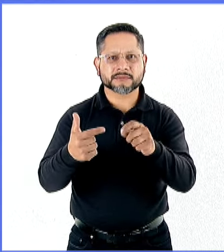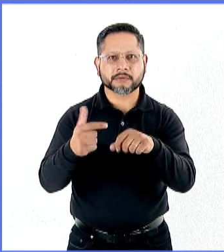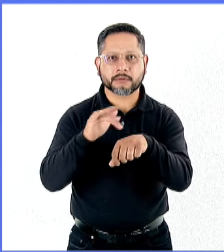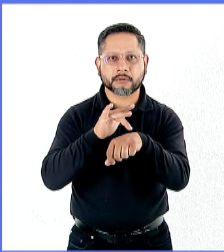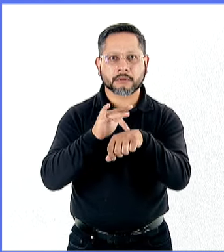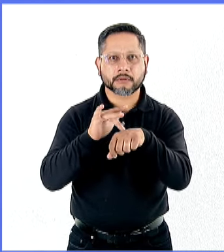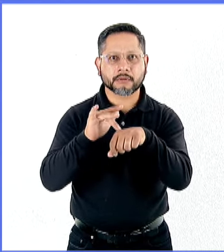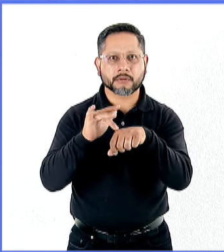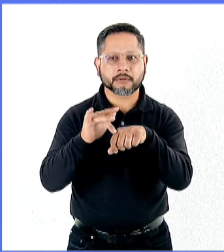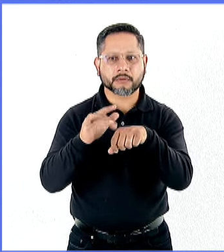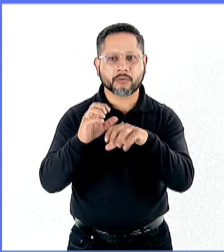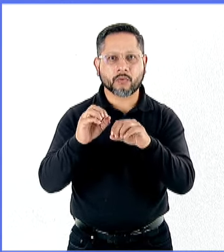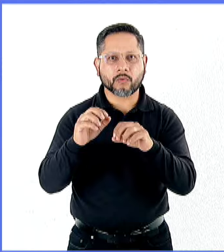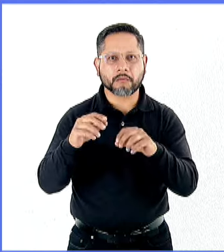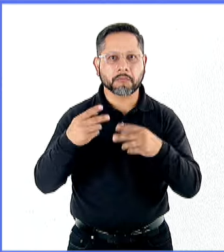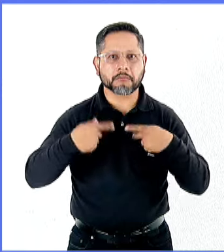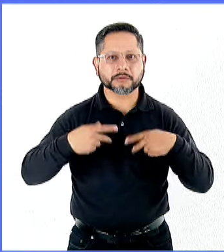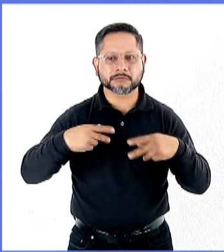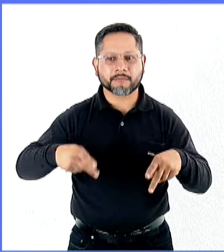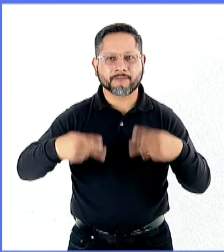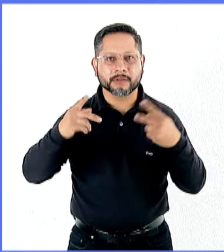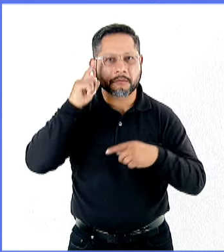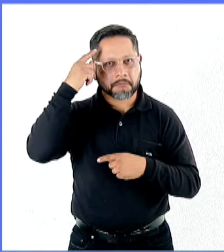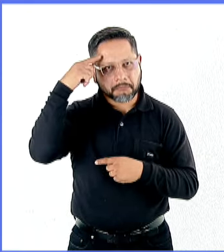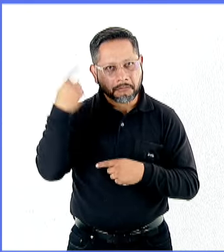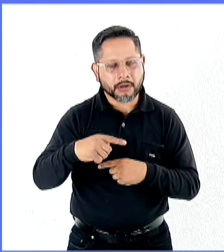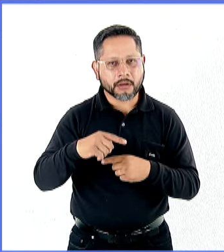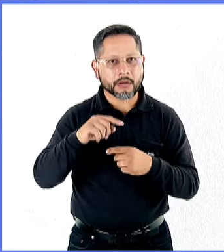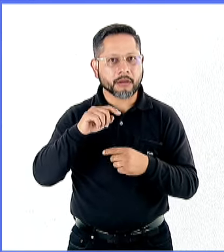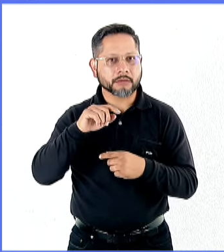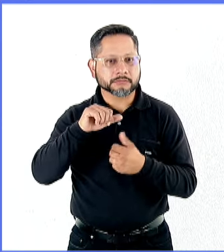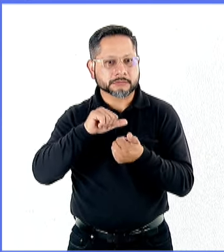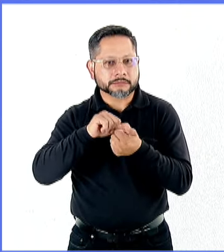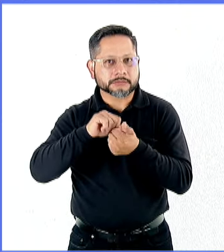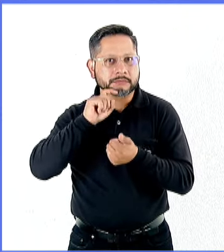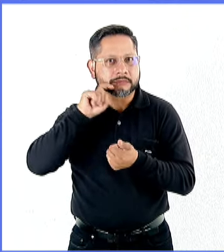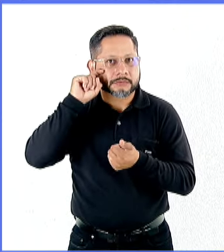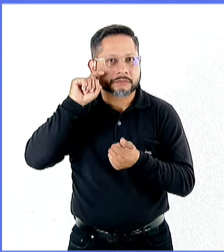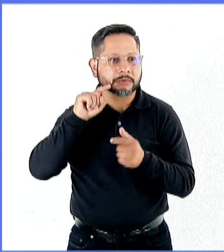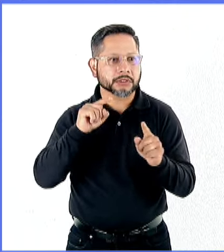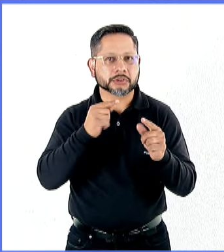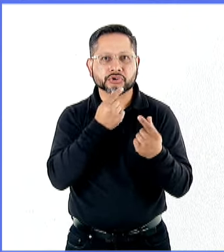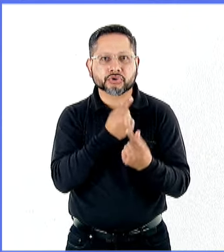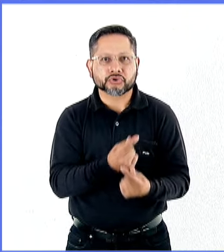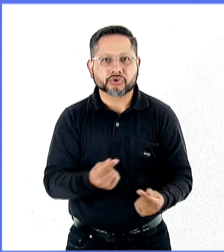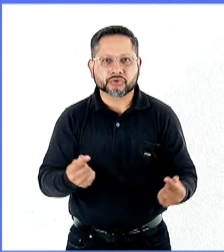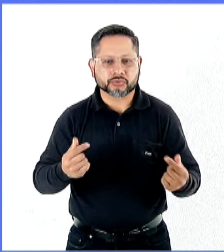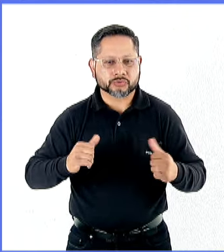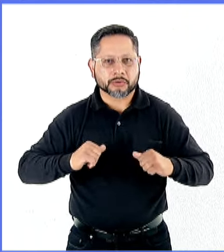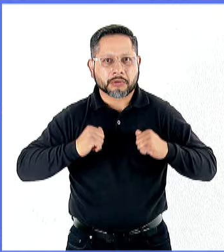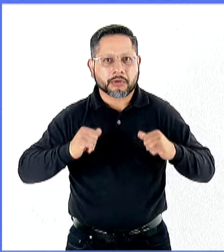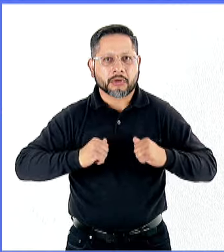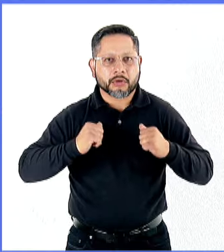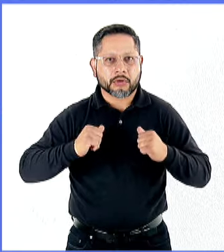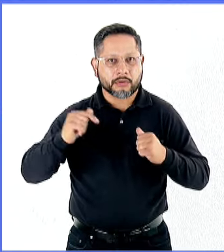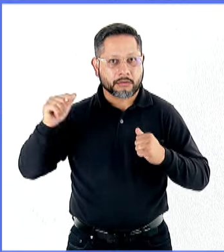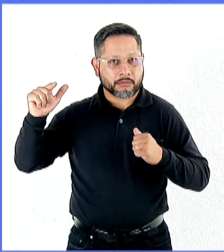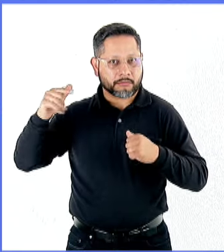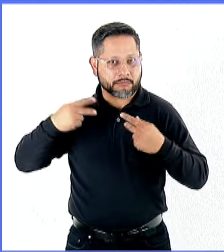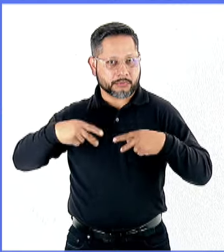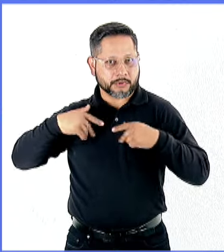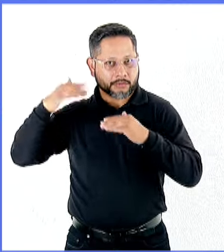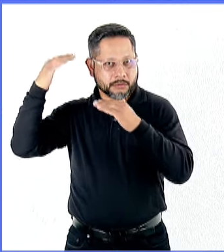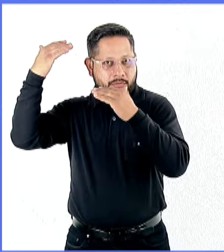e incluso trata de personas. es considerado el acoso sexual a niños, niñas y adolescentes por parte de un adulto.